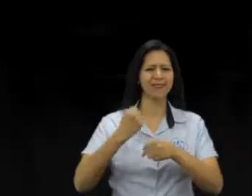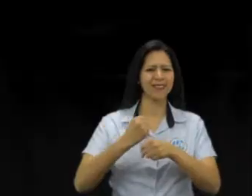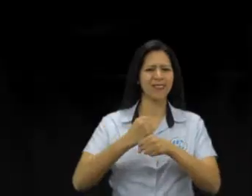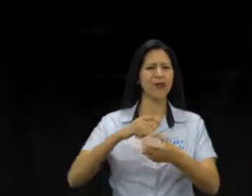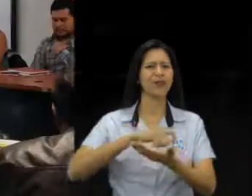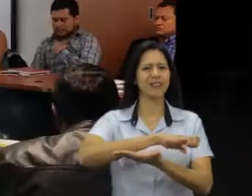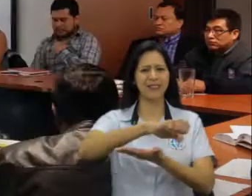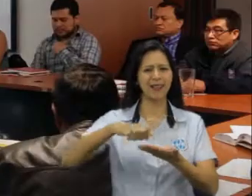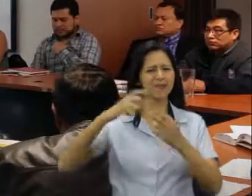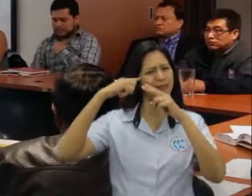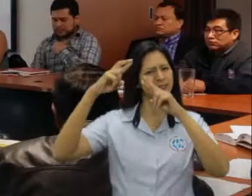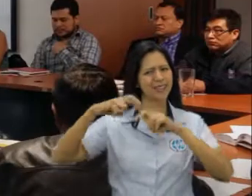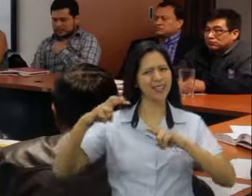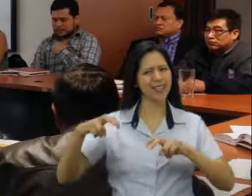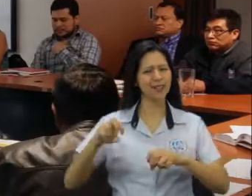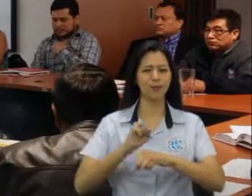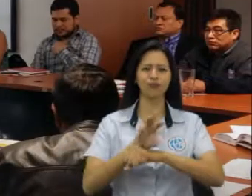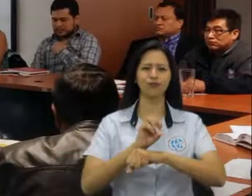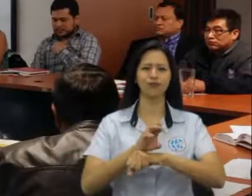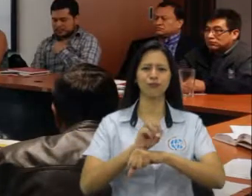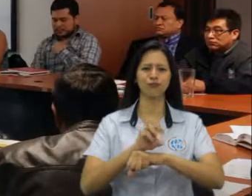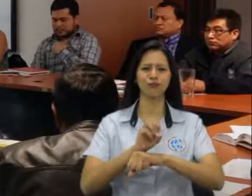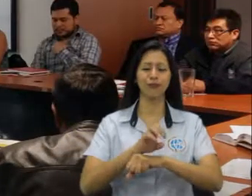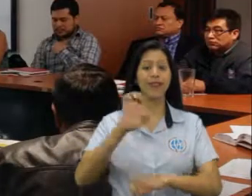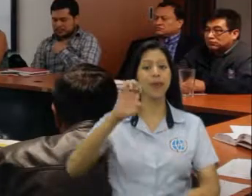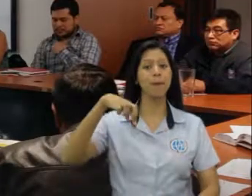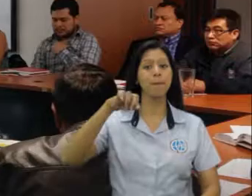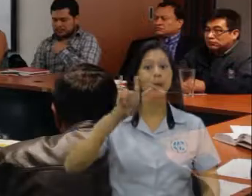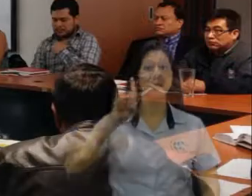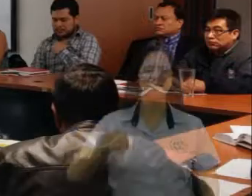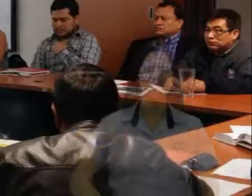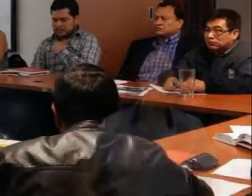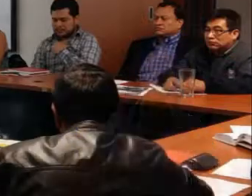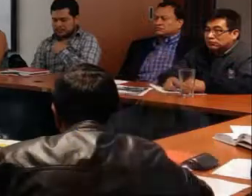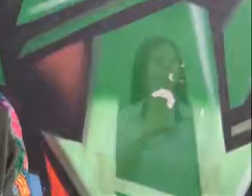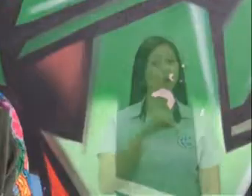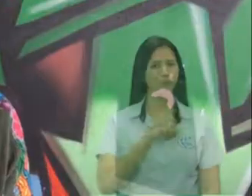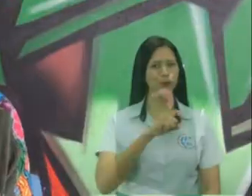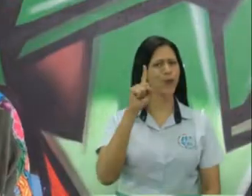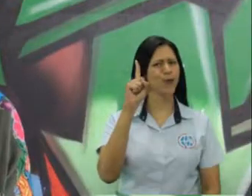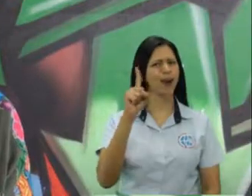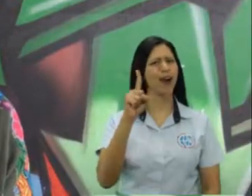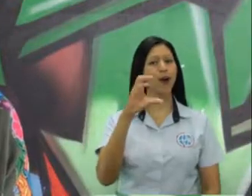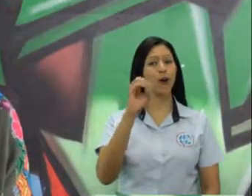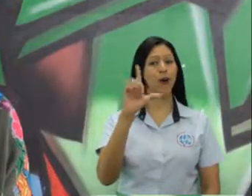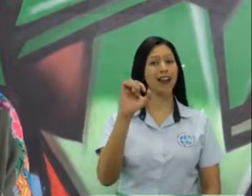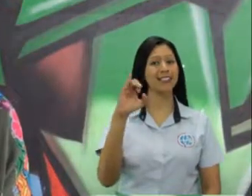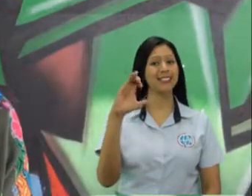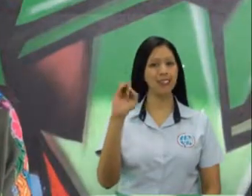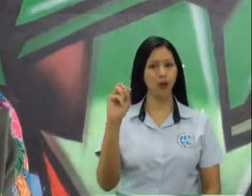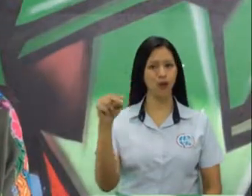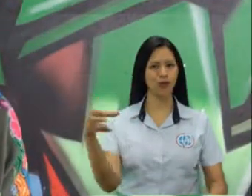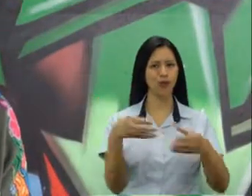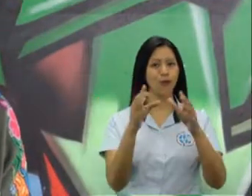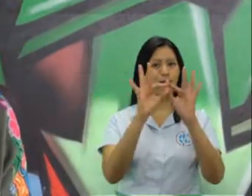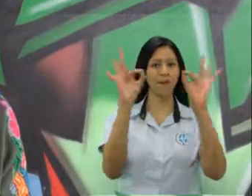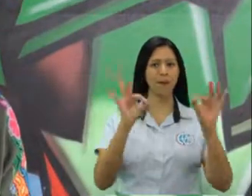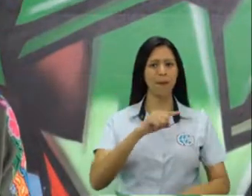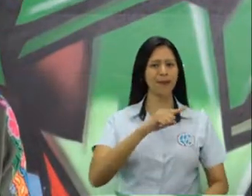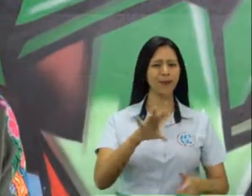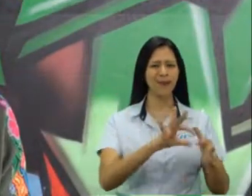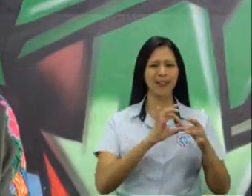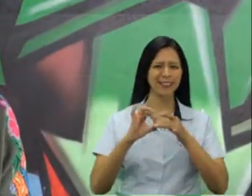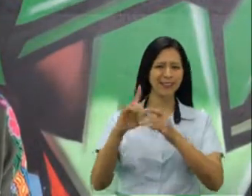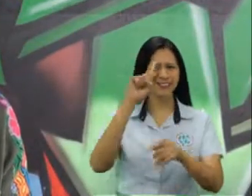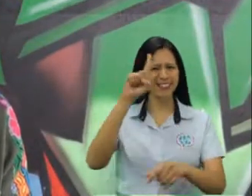por parte del Estado examinado de las recomendaciones del EPO. Número Somos una coalición conformada por más de 100